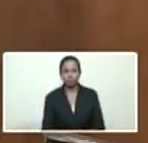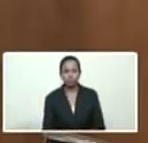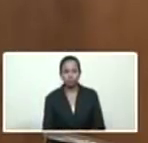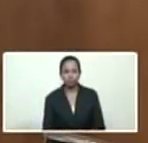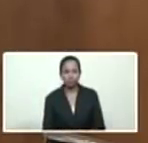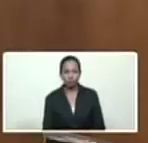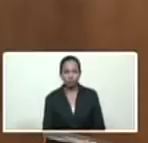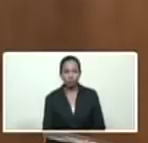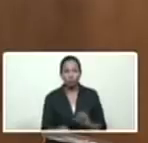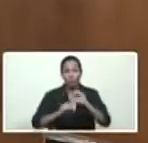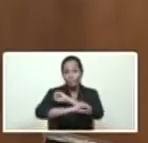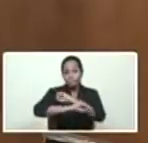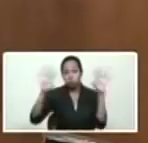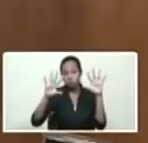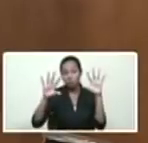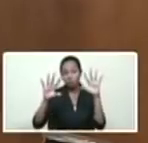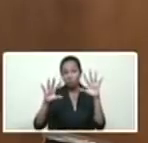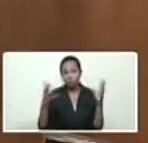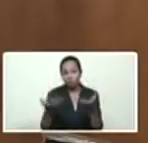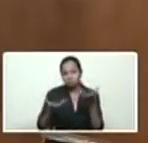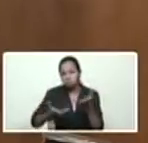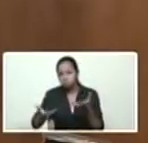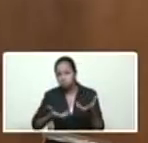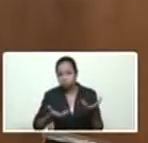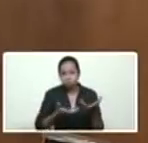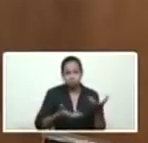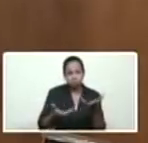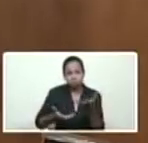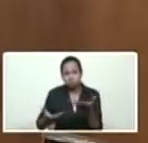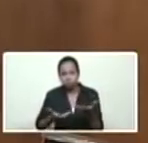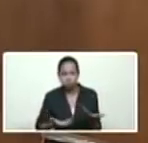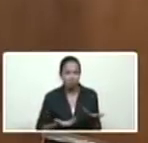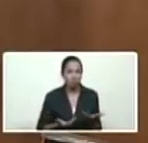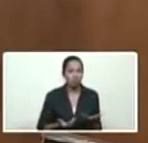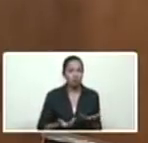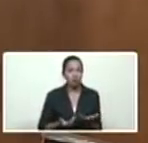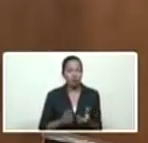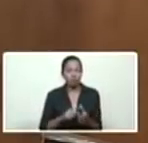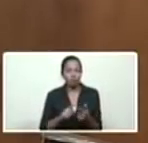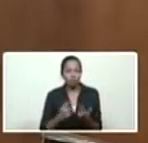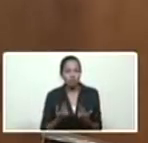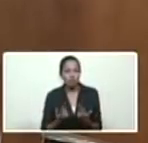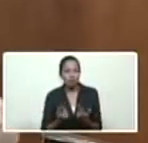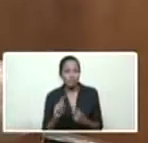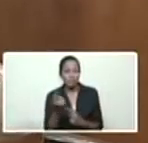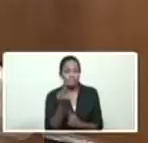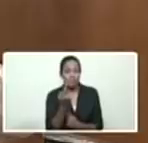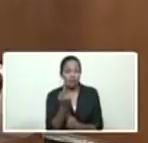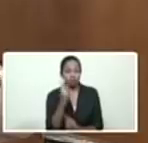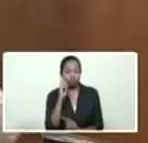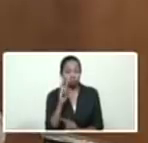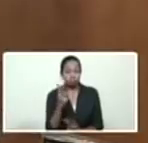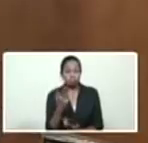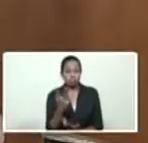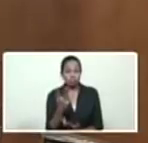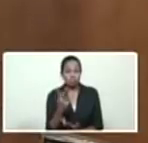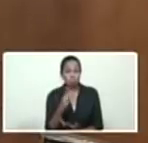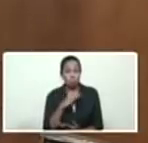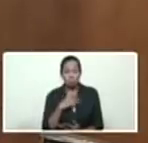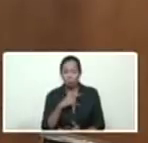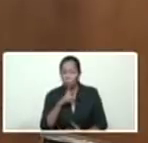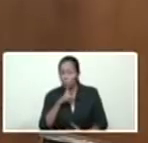Se explotó, se incendió. Y en el momento, el primer diagnóstico prácticamente era